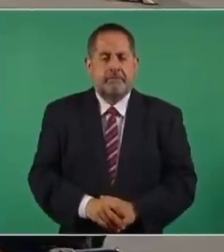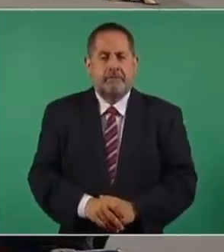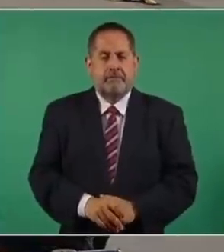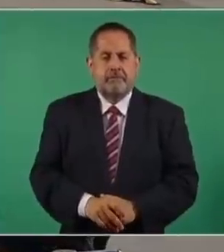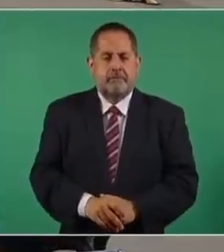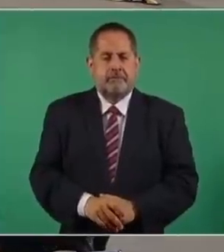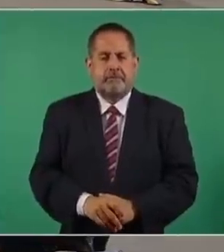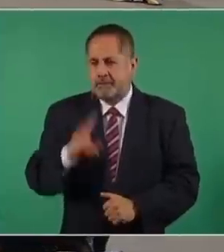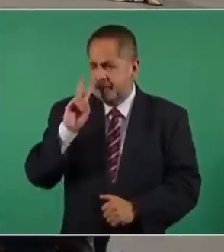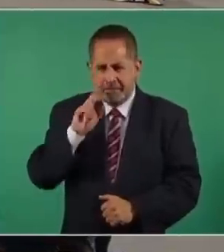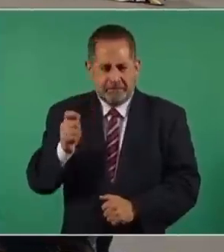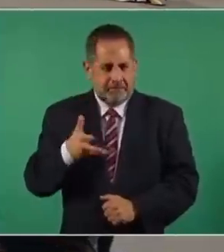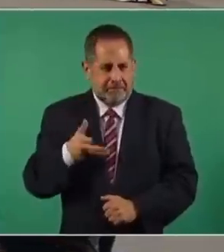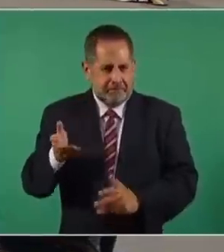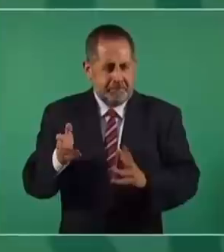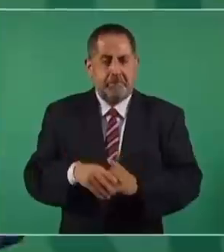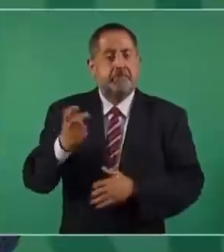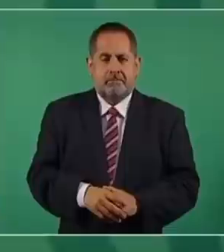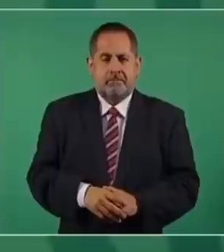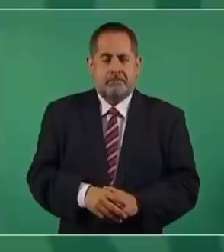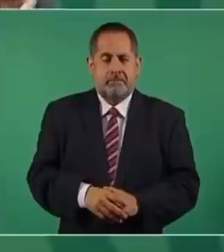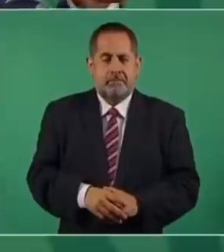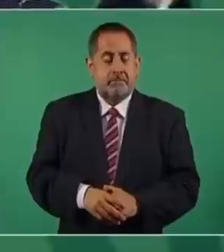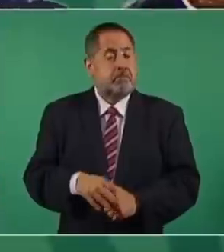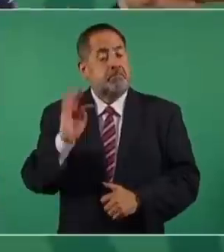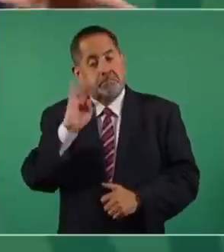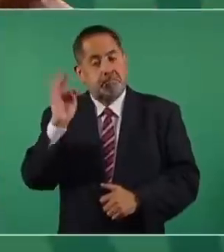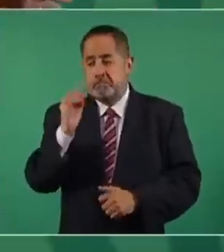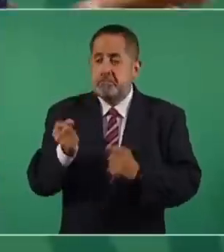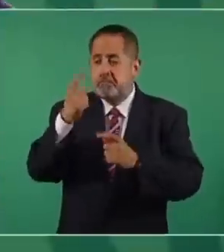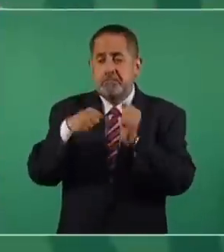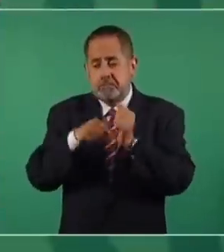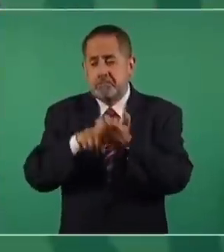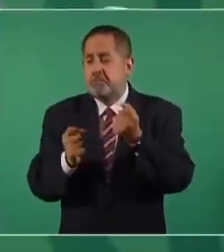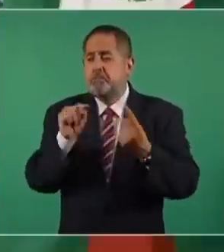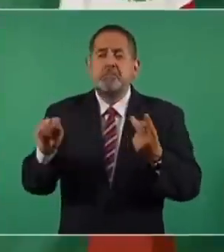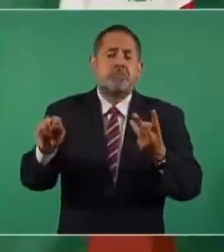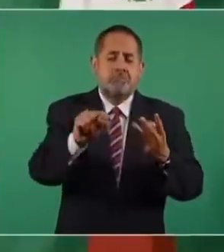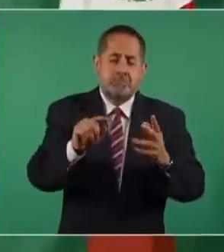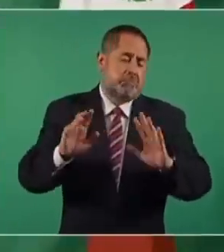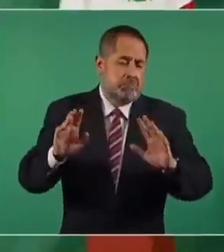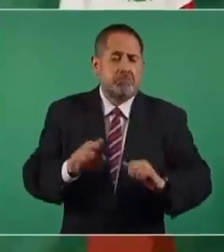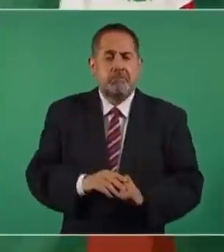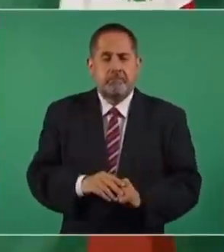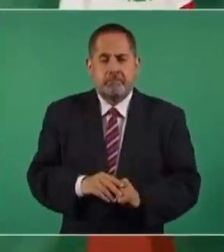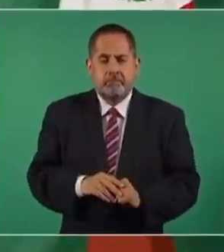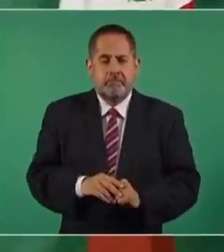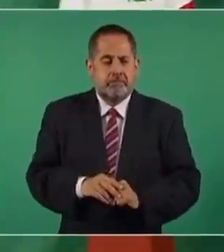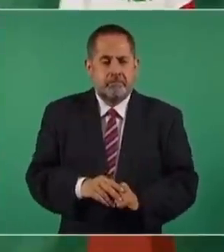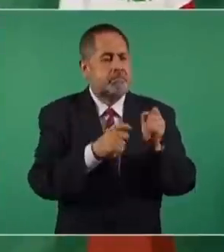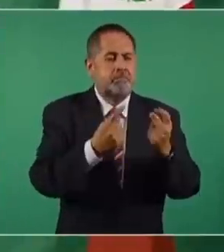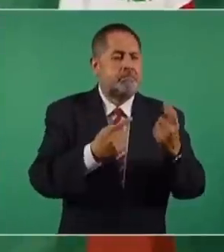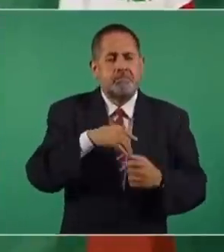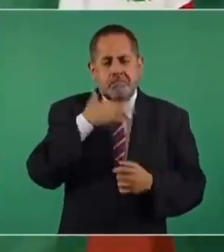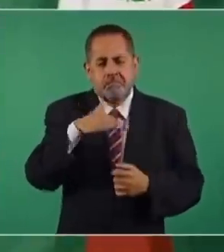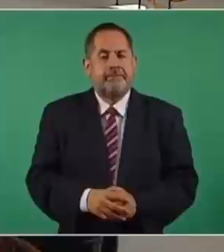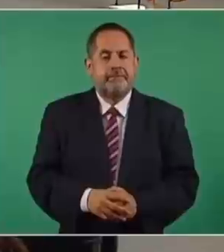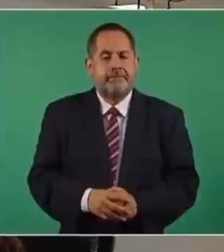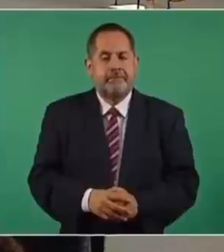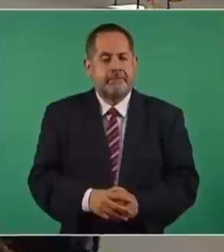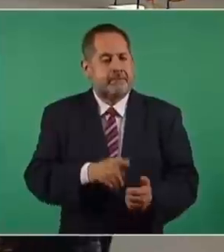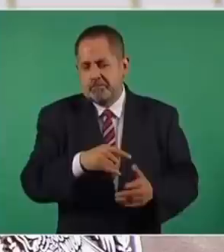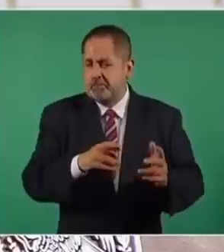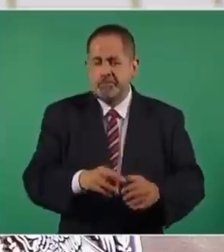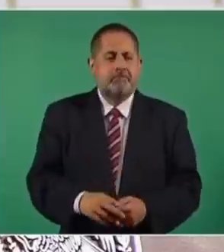A ver si está. Pero eso es importante. Puede ser que queden ahí estos corruptos, conservadores,